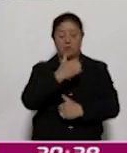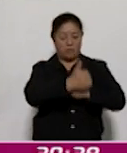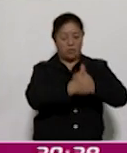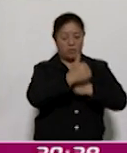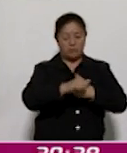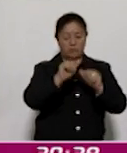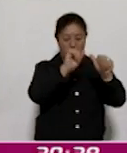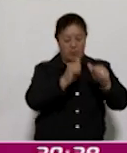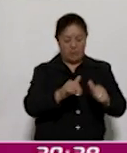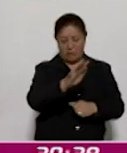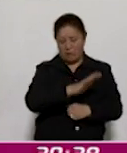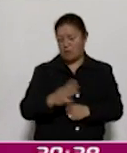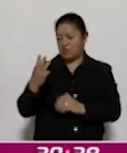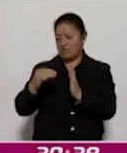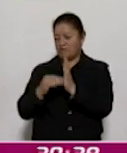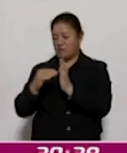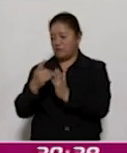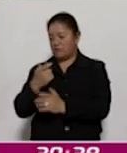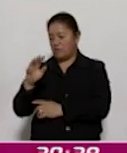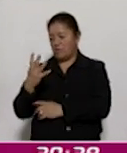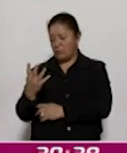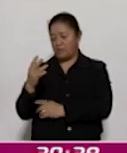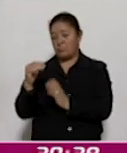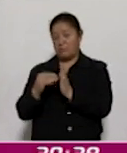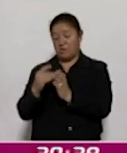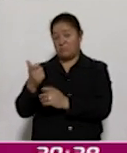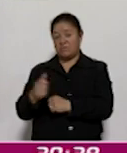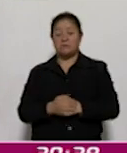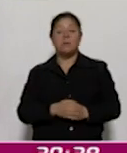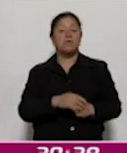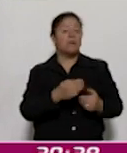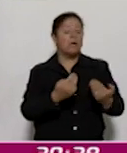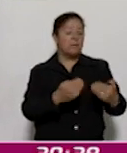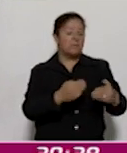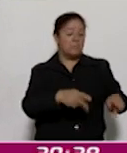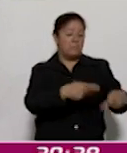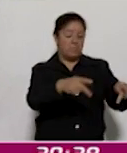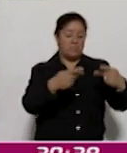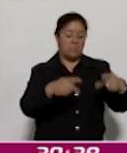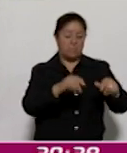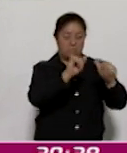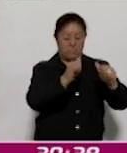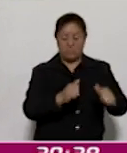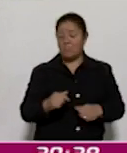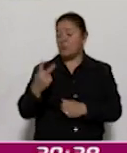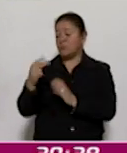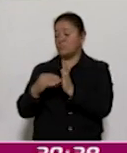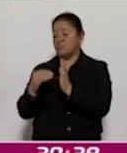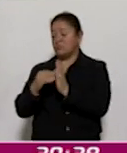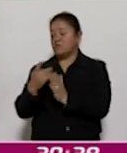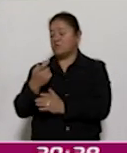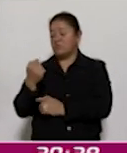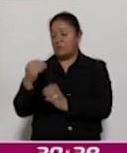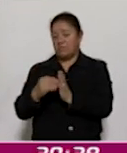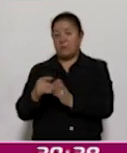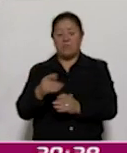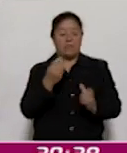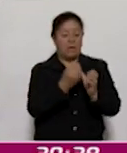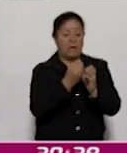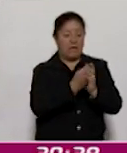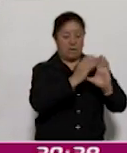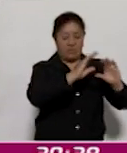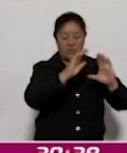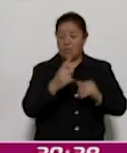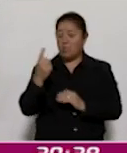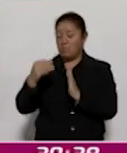popular, 3.104.500. En comercialización y acopio de artesanías, 2.100.000 pesos. En capacitaciones,